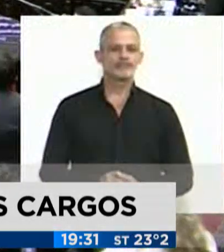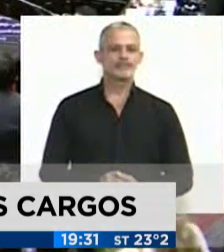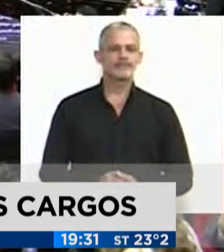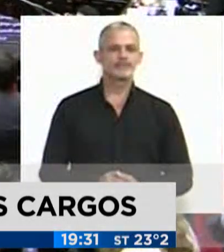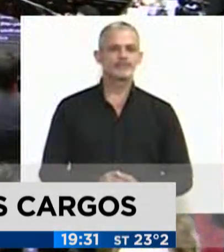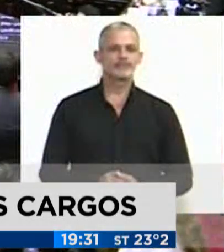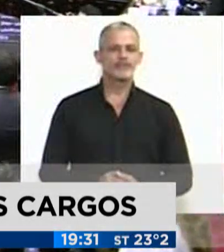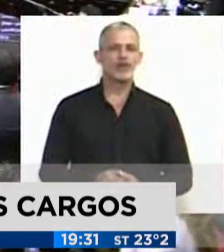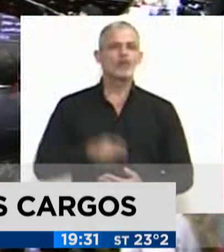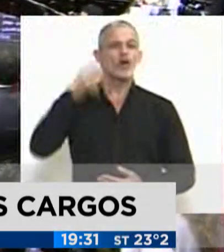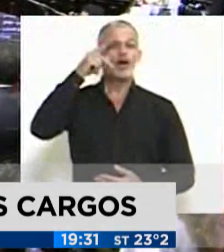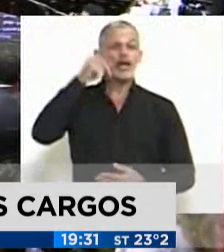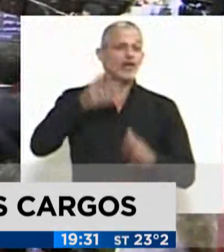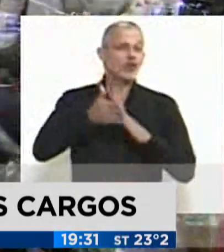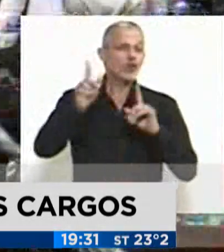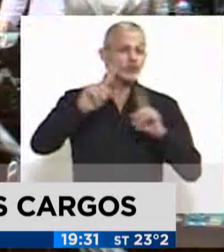¡Aplausos!